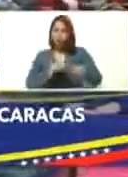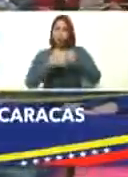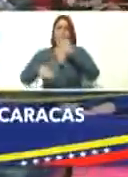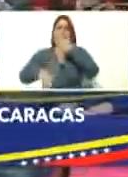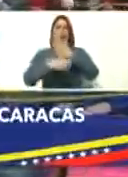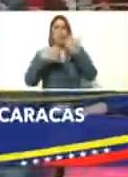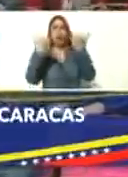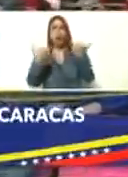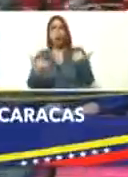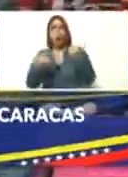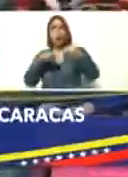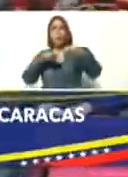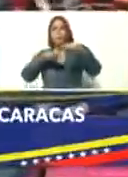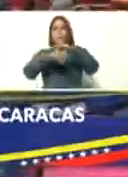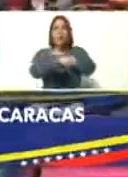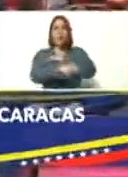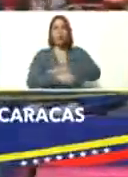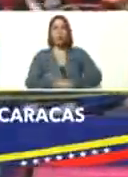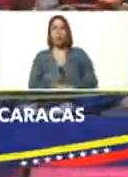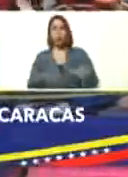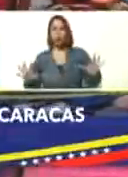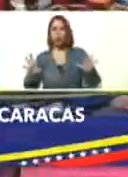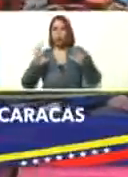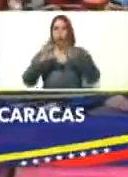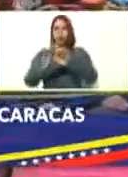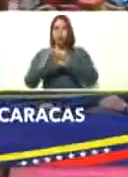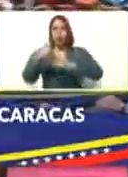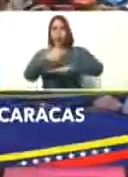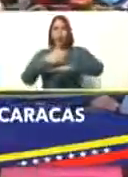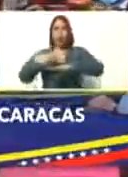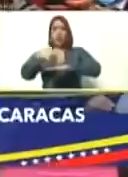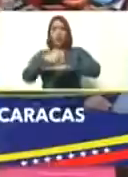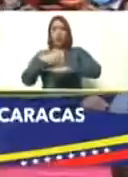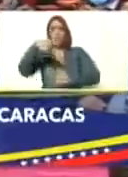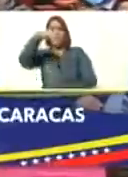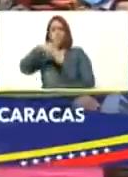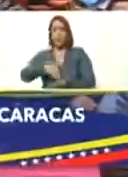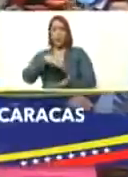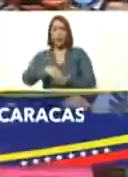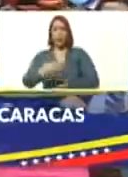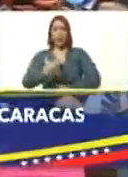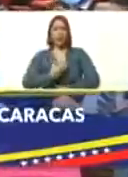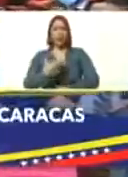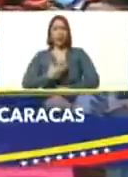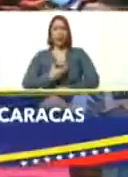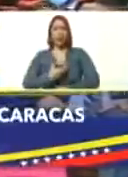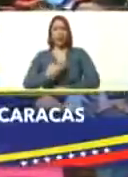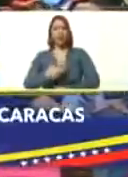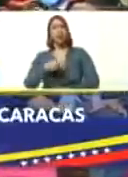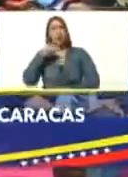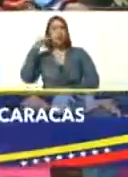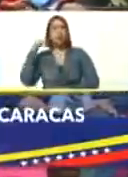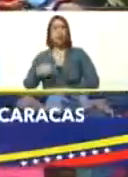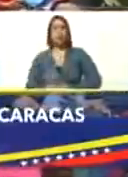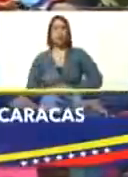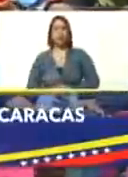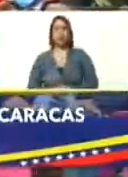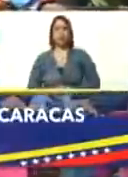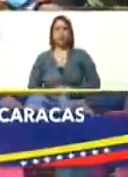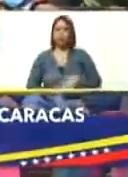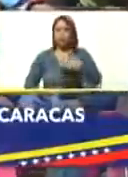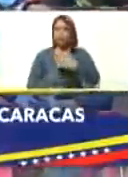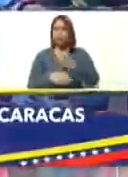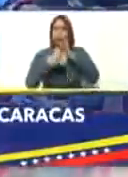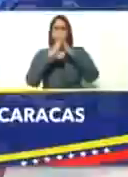por el Metro, aliados con el gobernador de Miranda, con el alcalde de Sucre, vamos a poner todas las